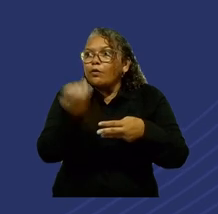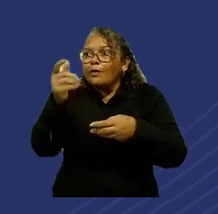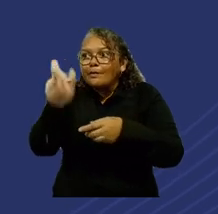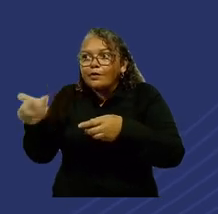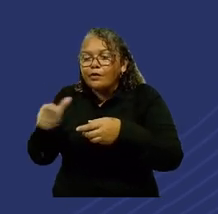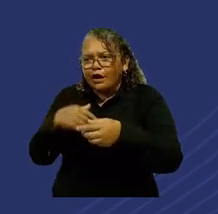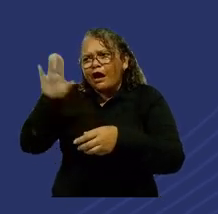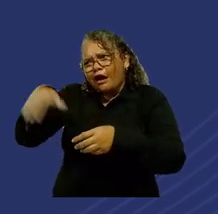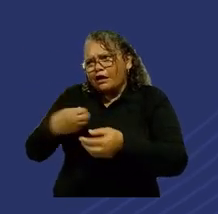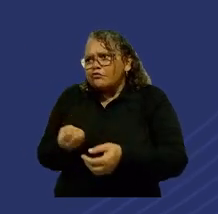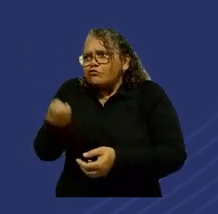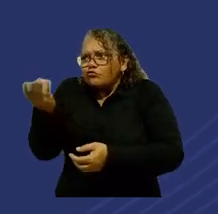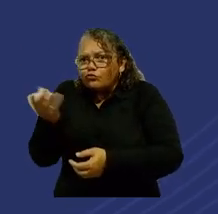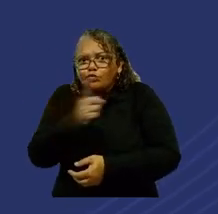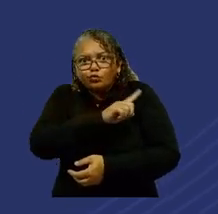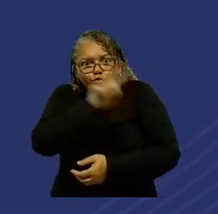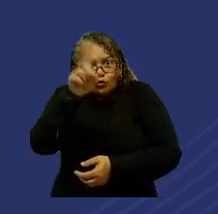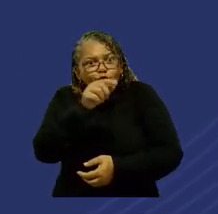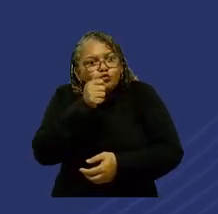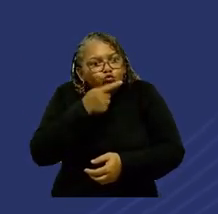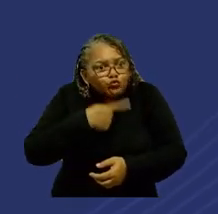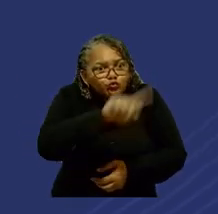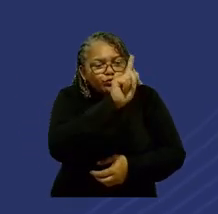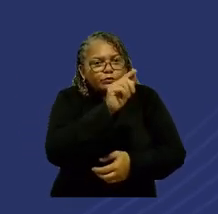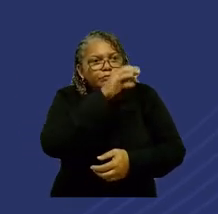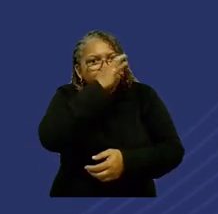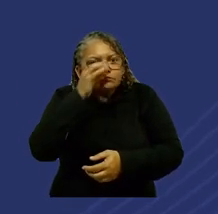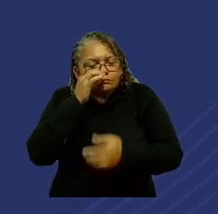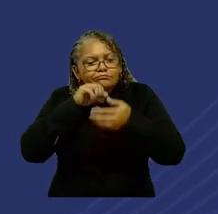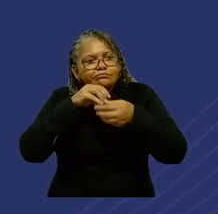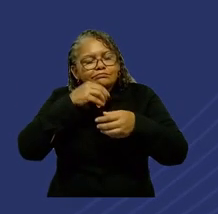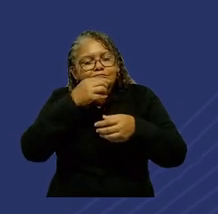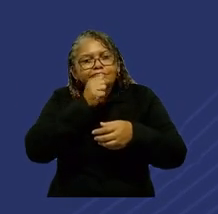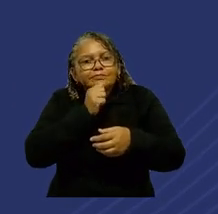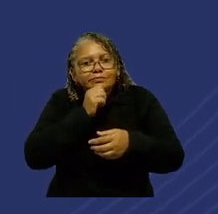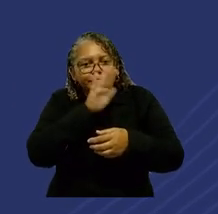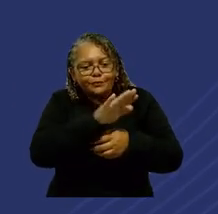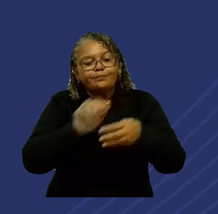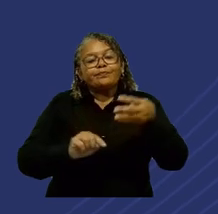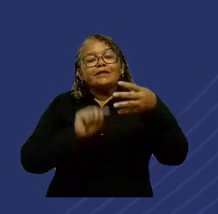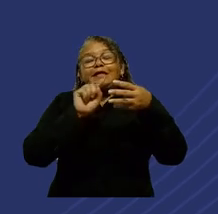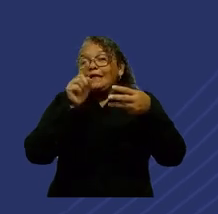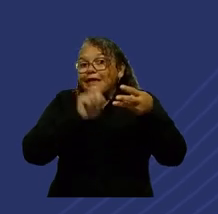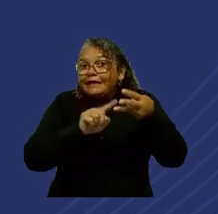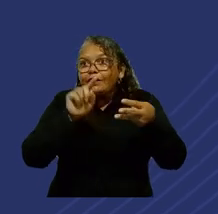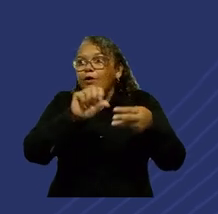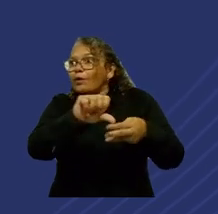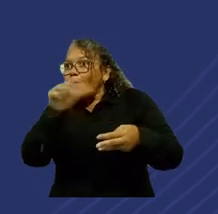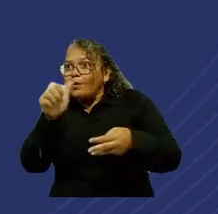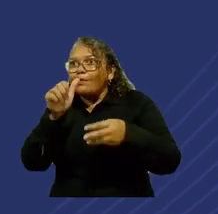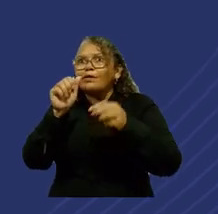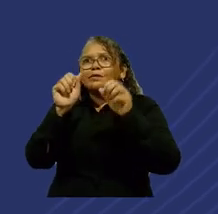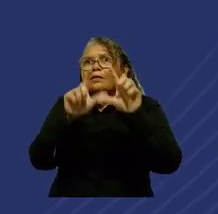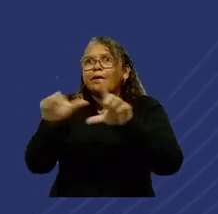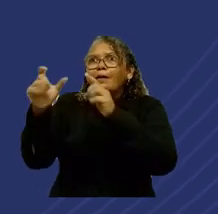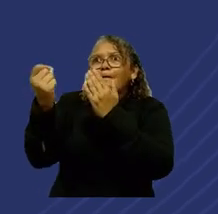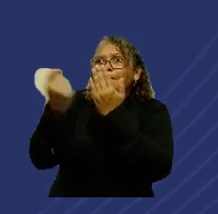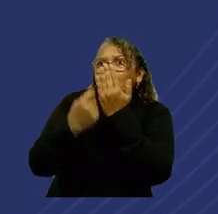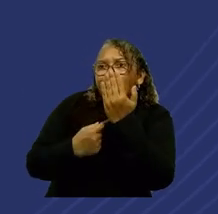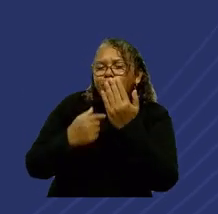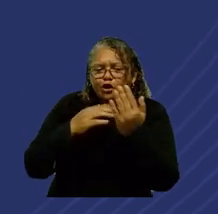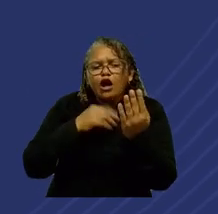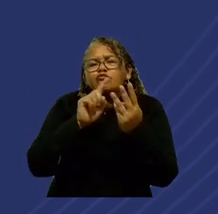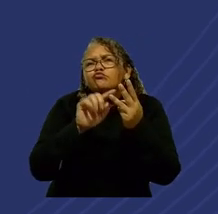es única e intransferible. Tampoco entregues o registres tus credenciales en formularios o encuestas externas sin